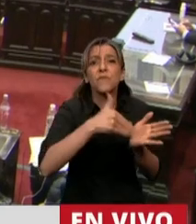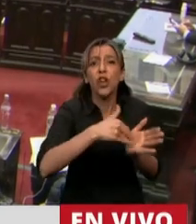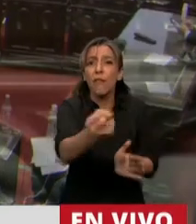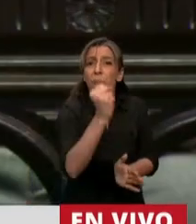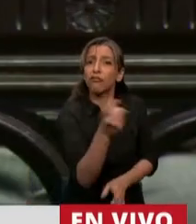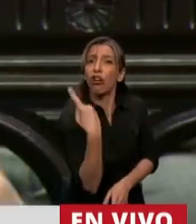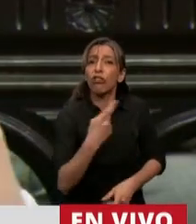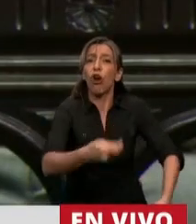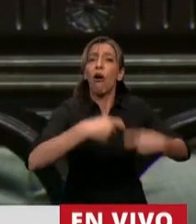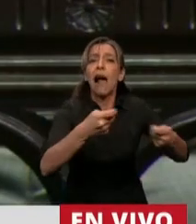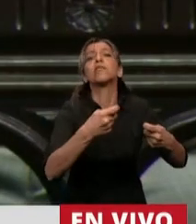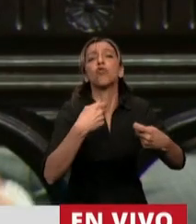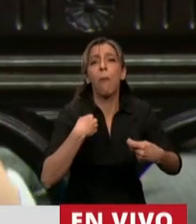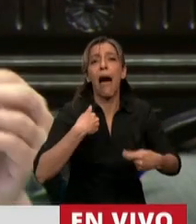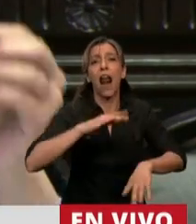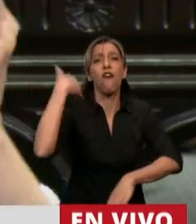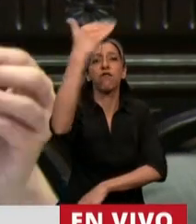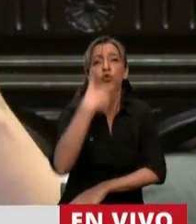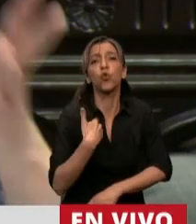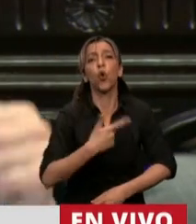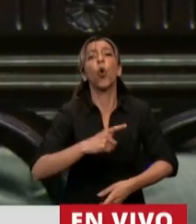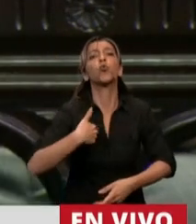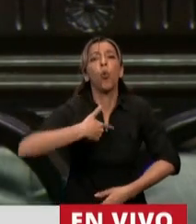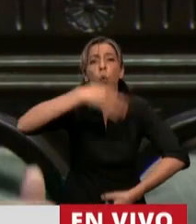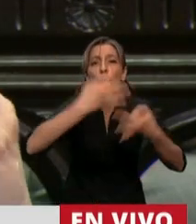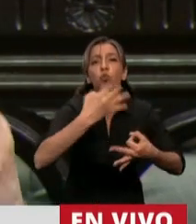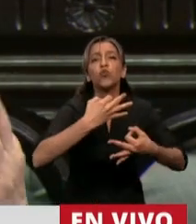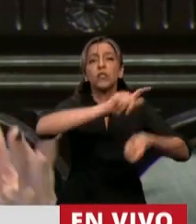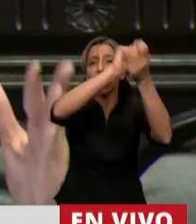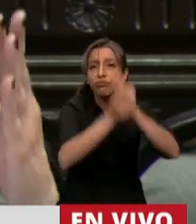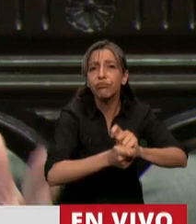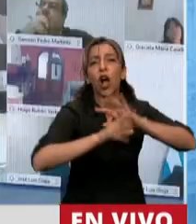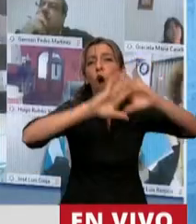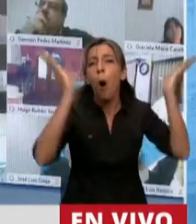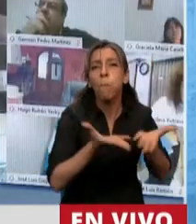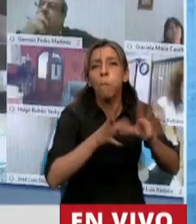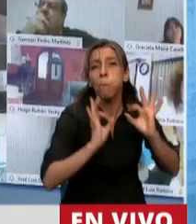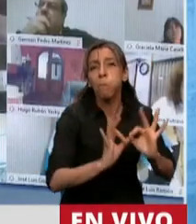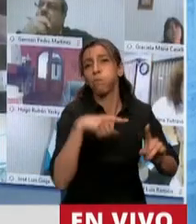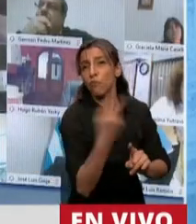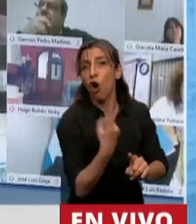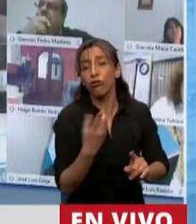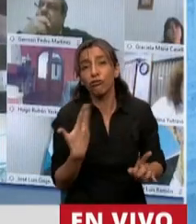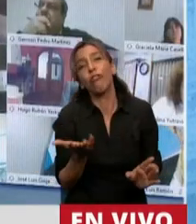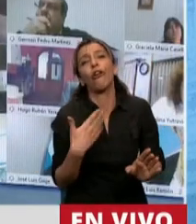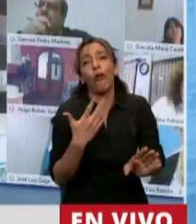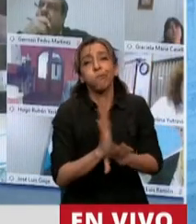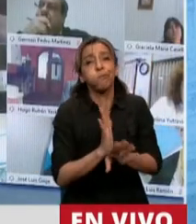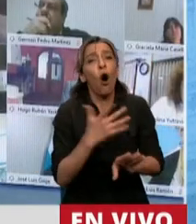reforma judicial que no le resuelve un solo problema a la gente, una reforma judicial para los políticos.